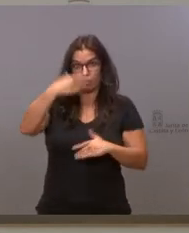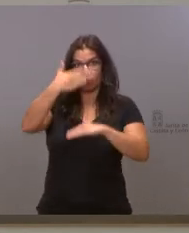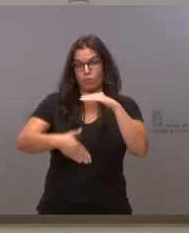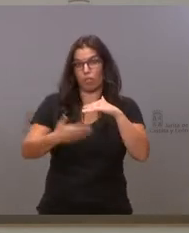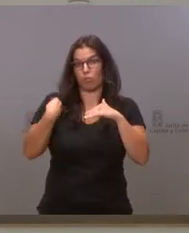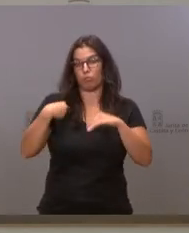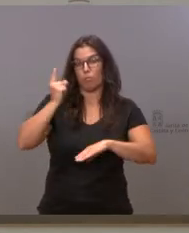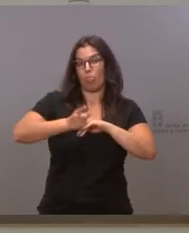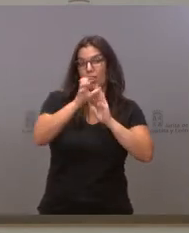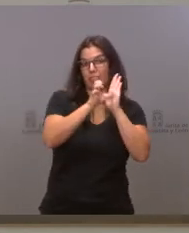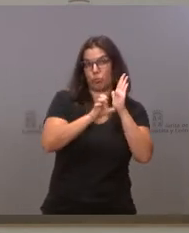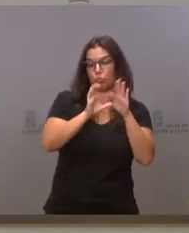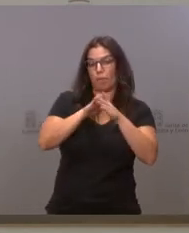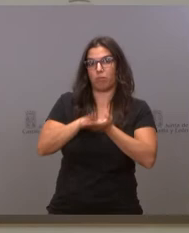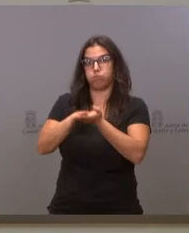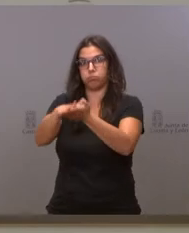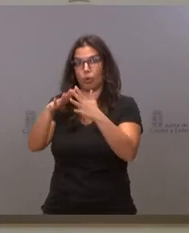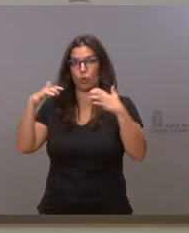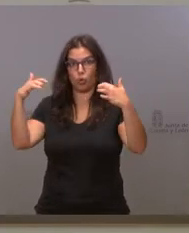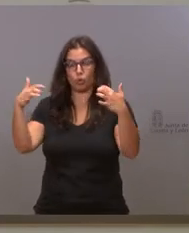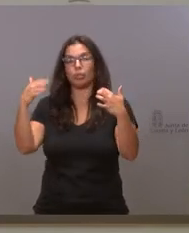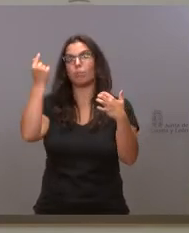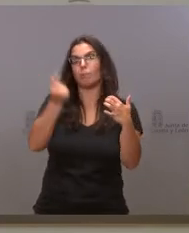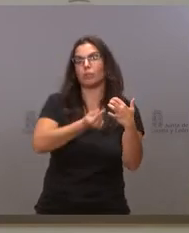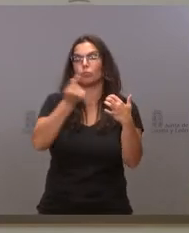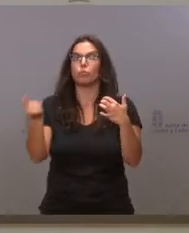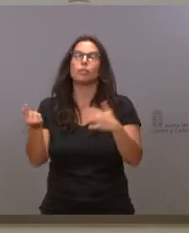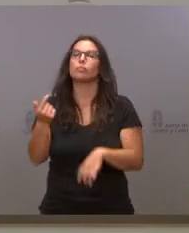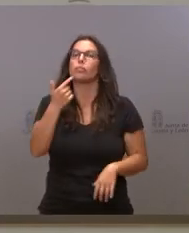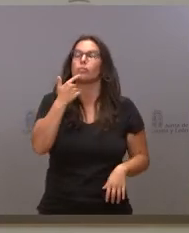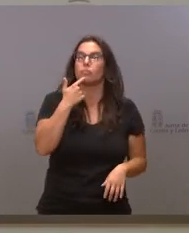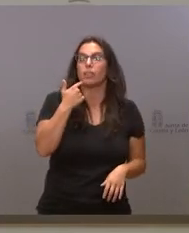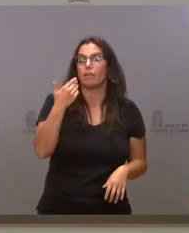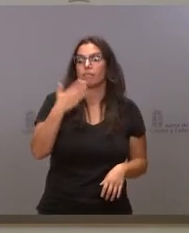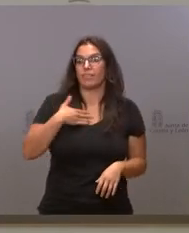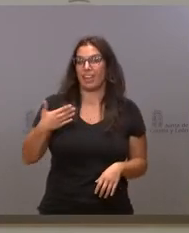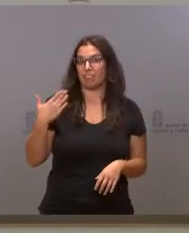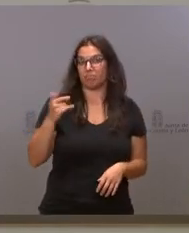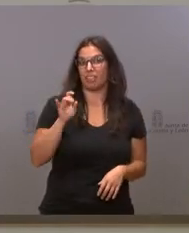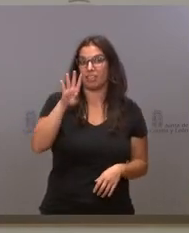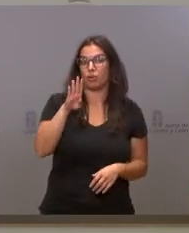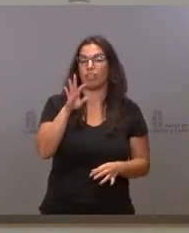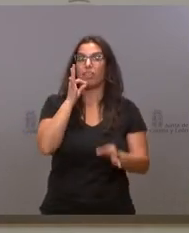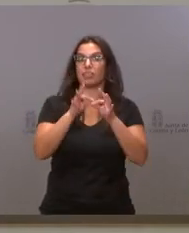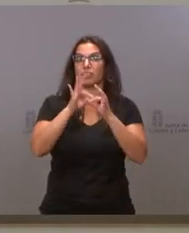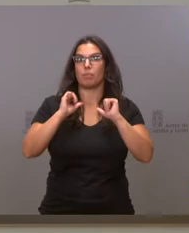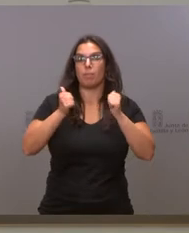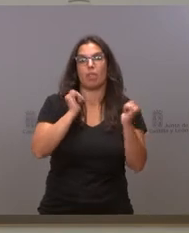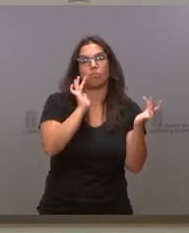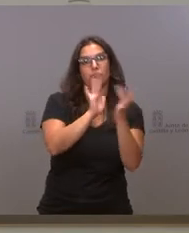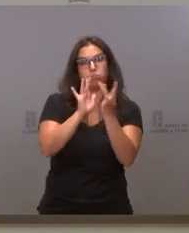el presupuesto en las Cortes. Y Carrido anunció que el 14 de septiembre iba a iniciar una ronda de contactos con los grupos para